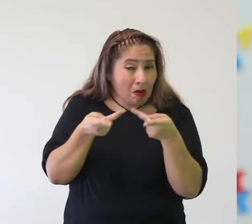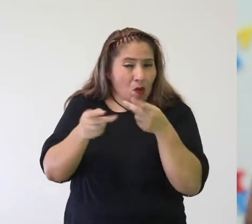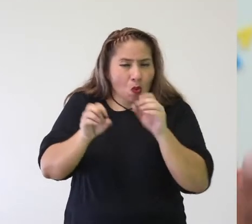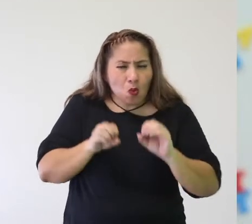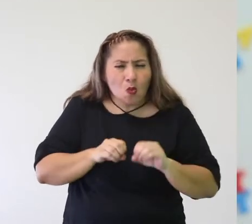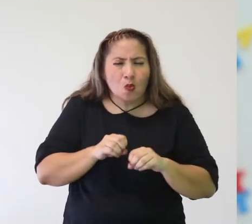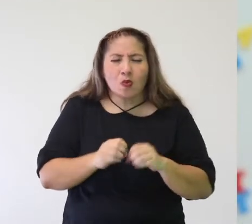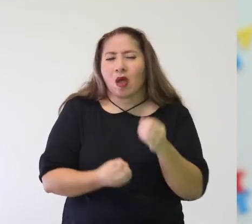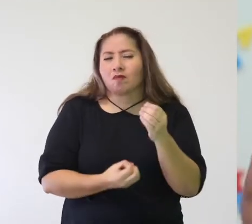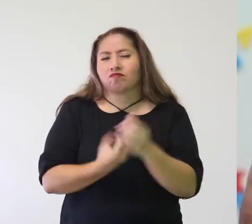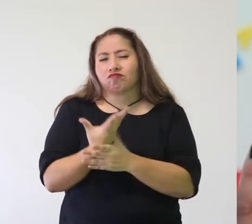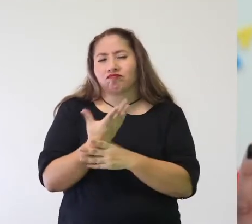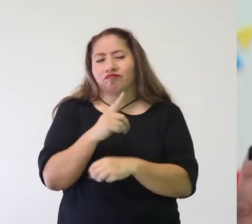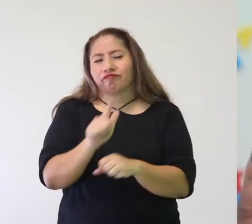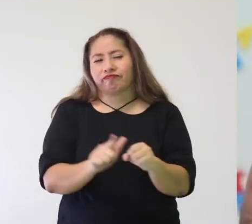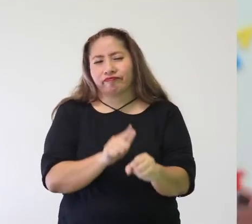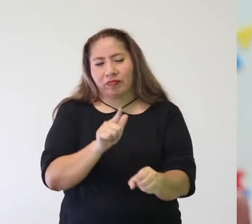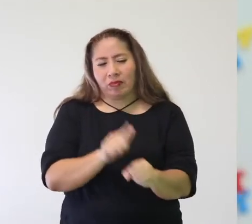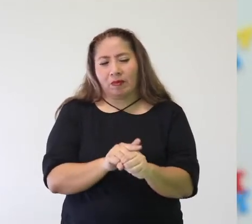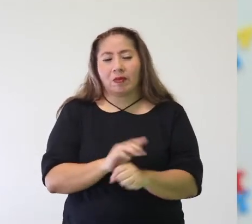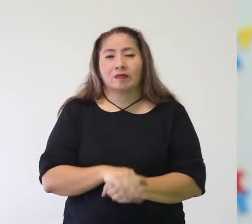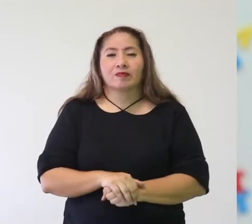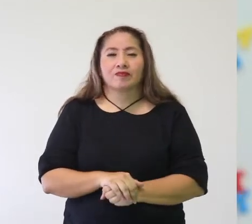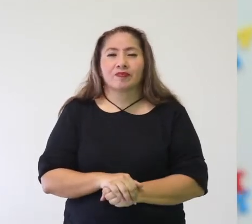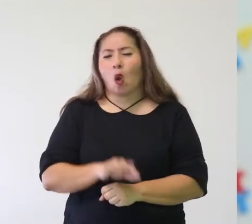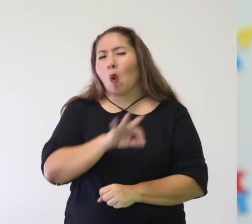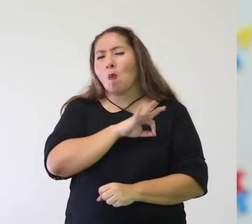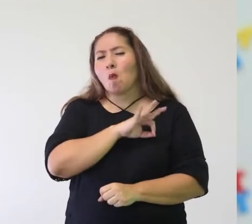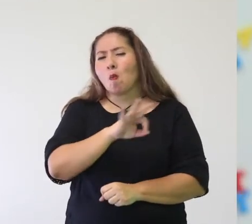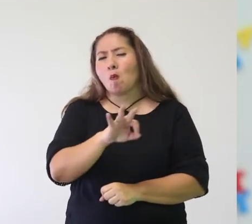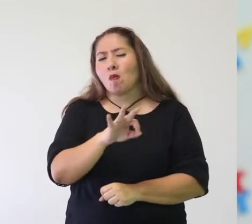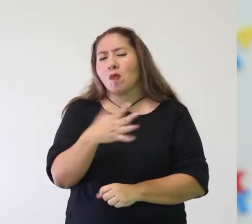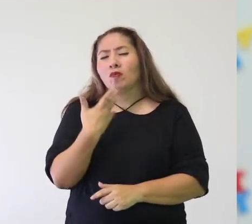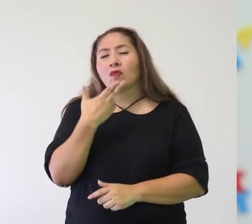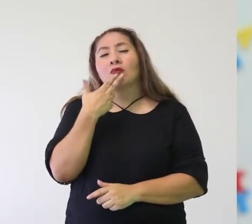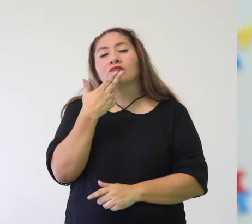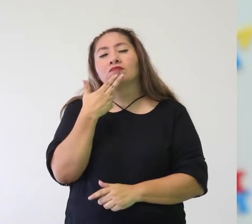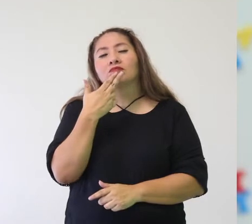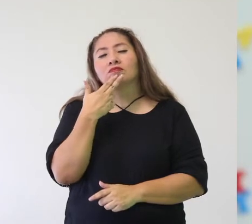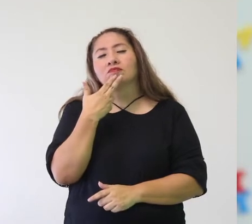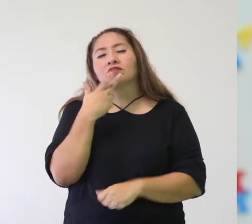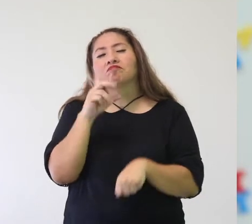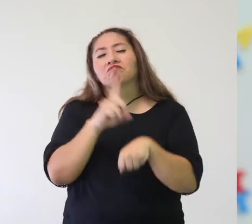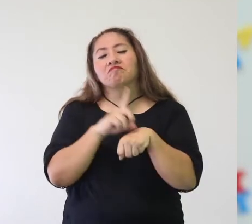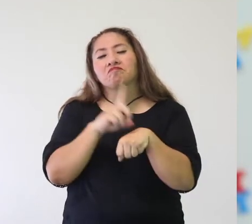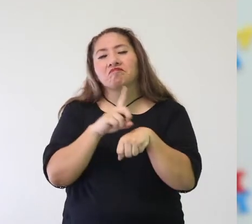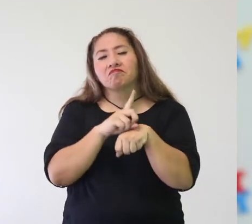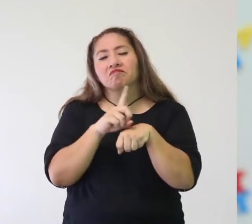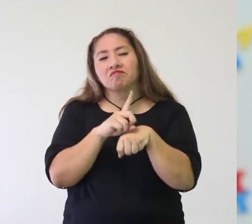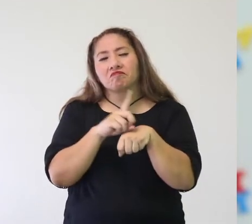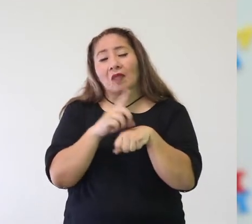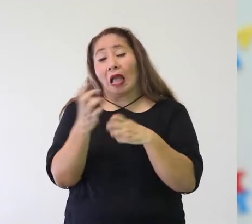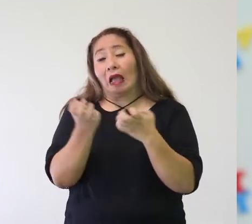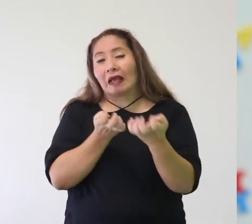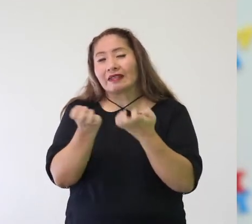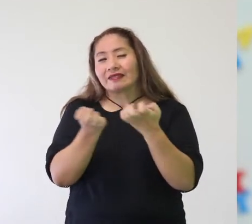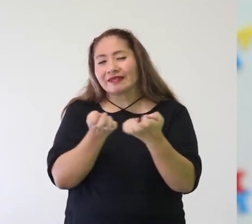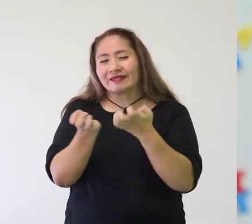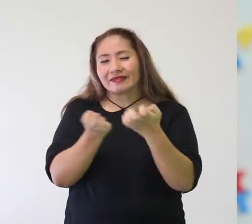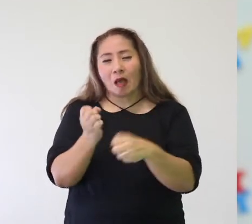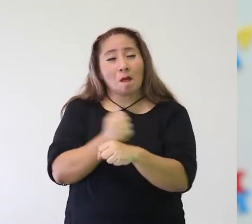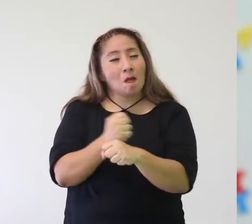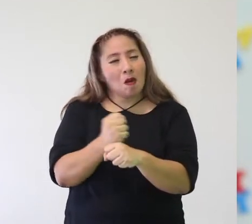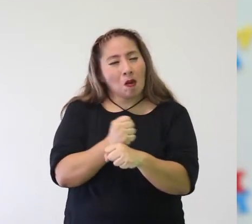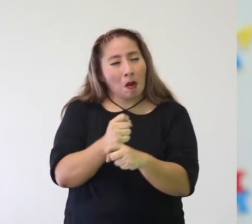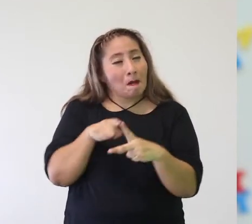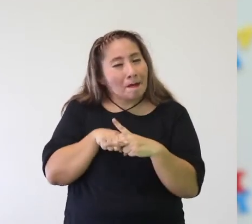prepararte para esta nueva normalidad. También puedes hacer uso de una rutina diaria, en base a